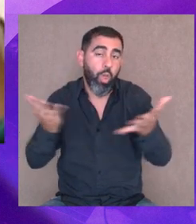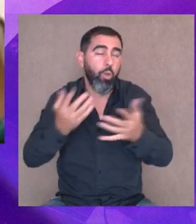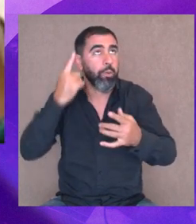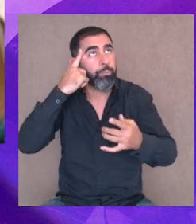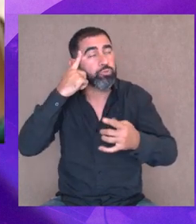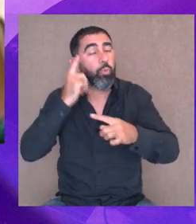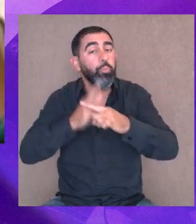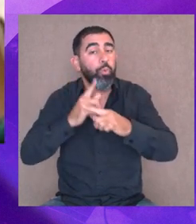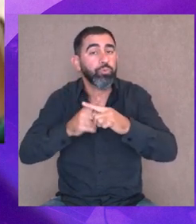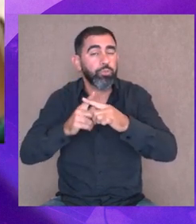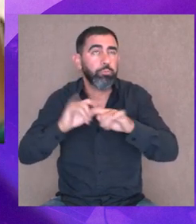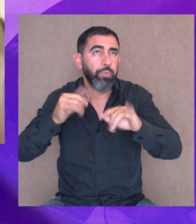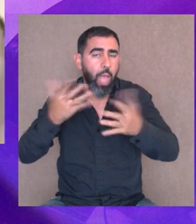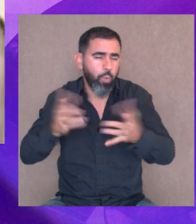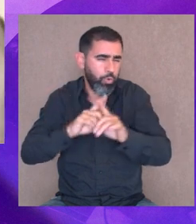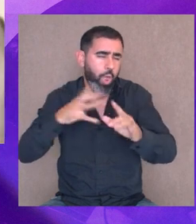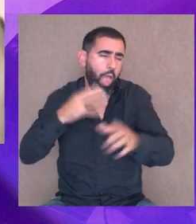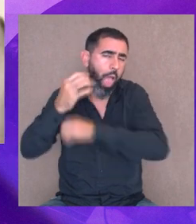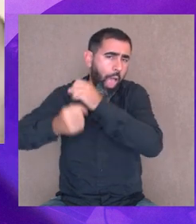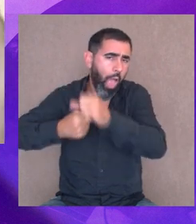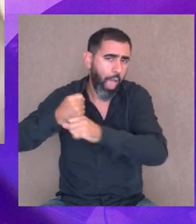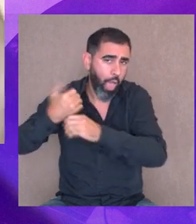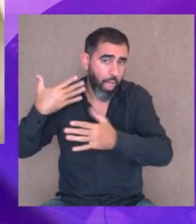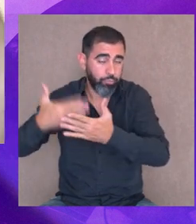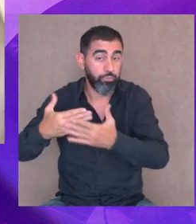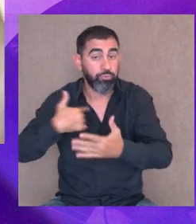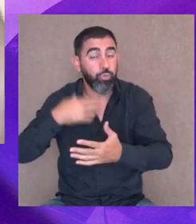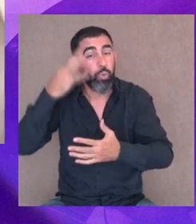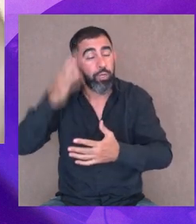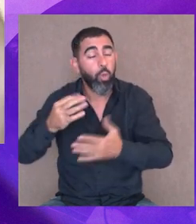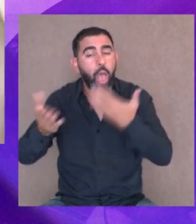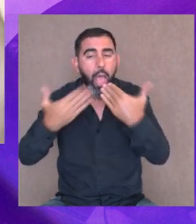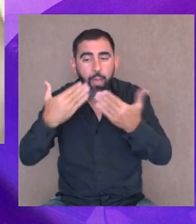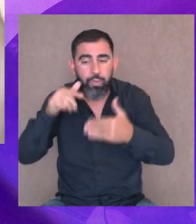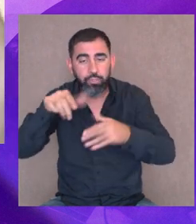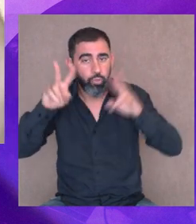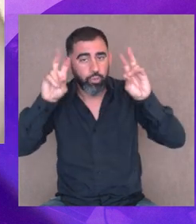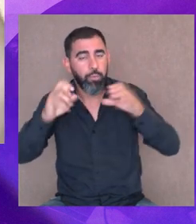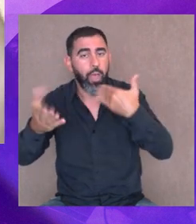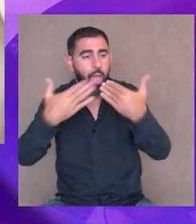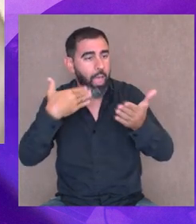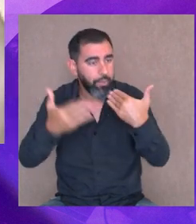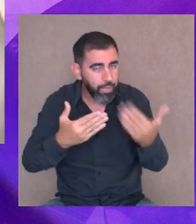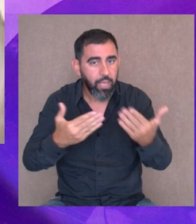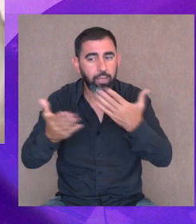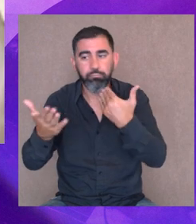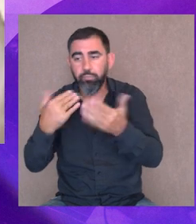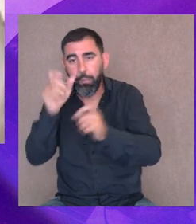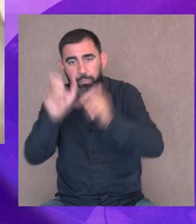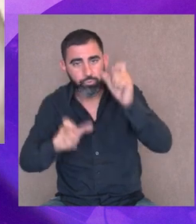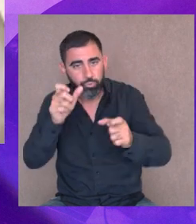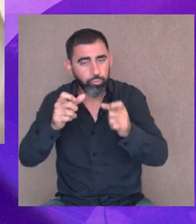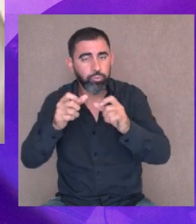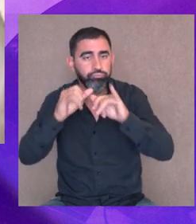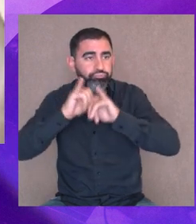ahora, de hace ya unos años, a mí me parece que hablar de estos temas, que hablar, tener una